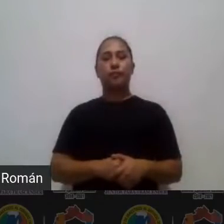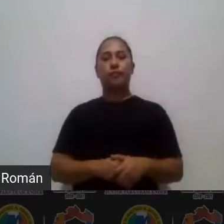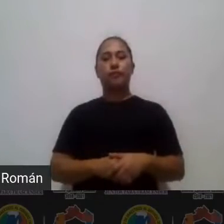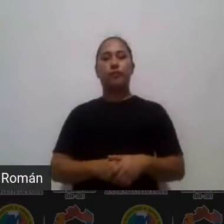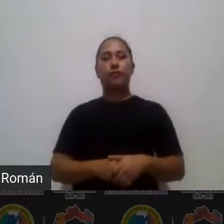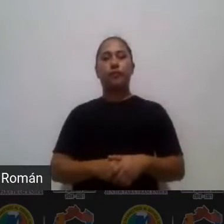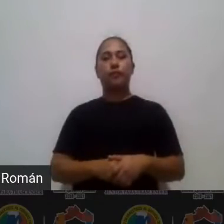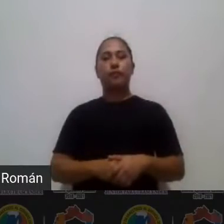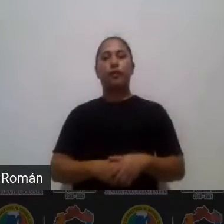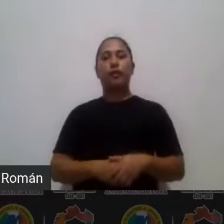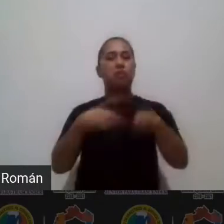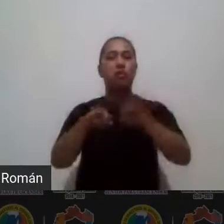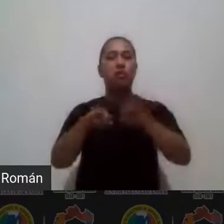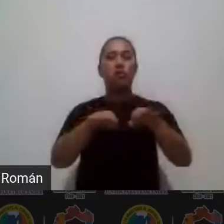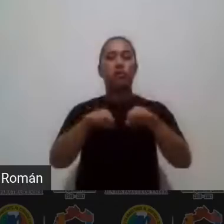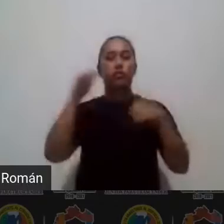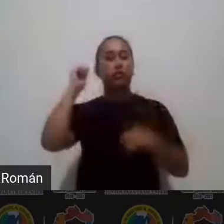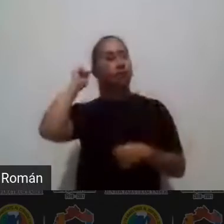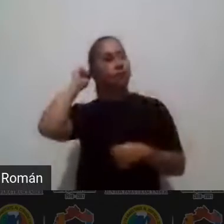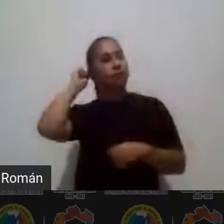hasta aquí alguna duda